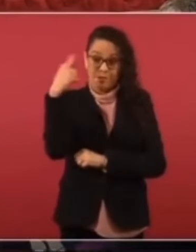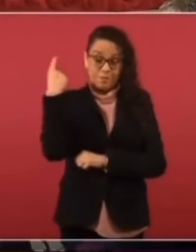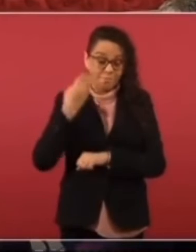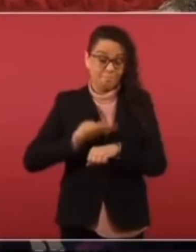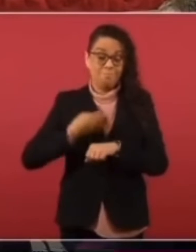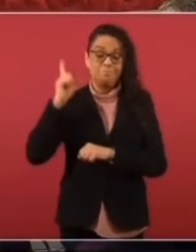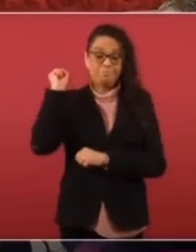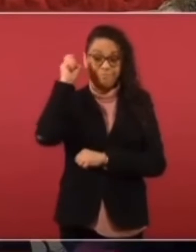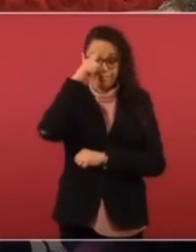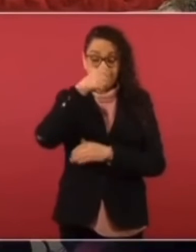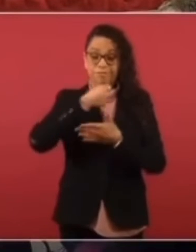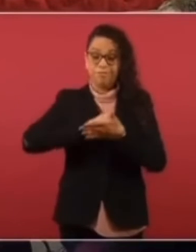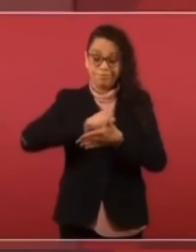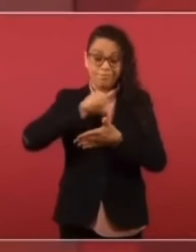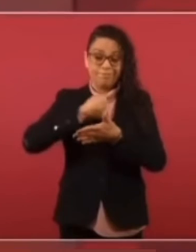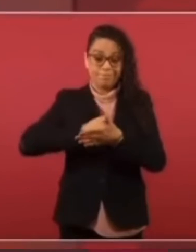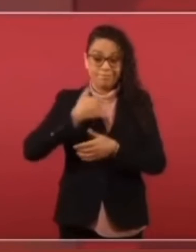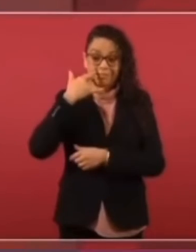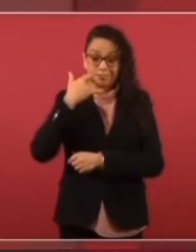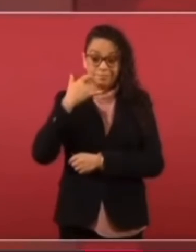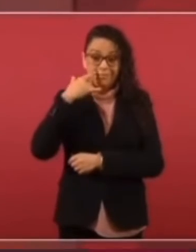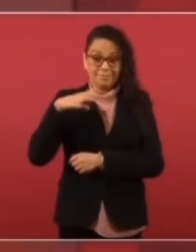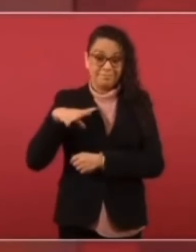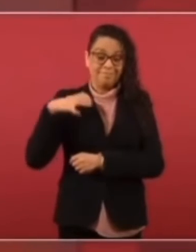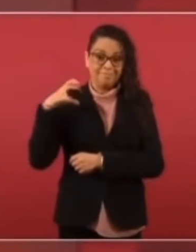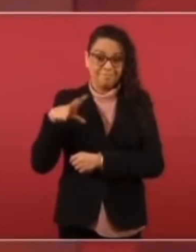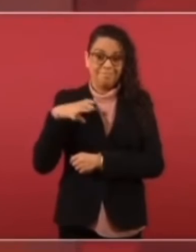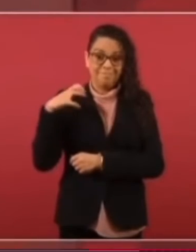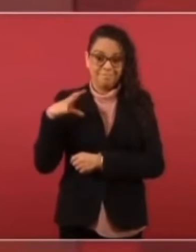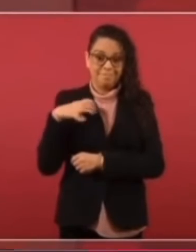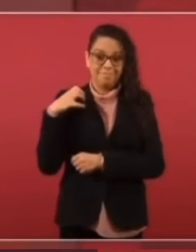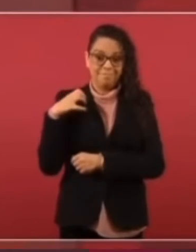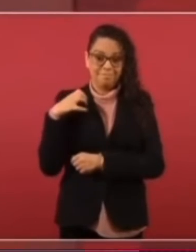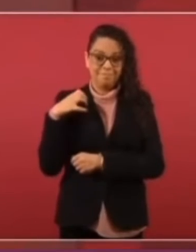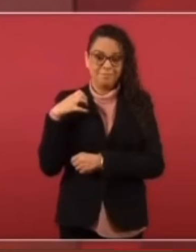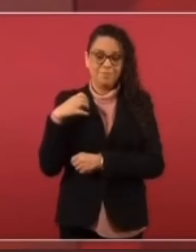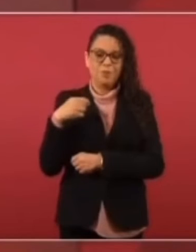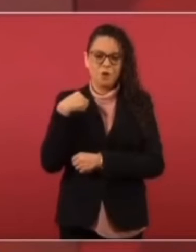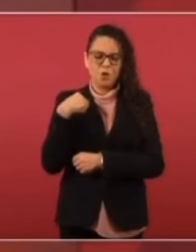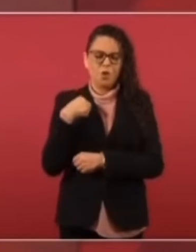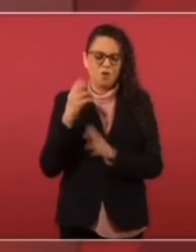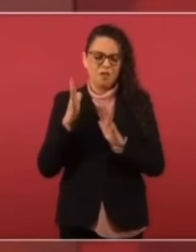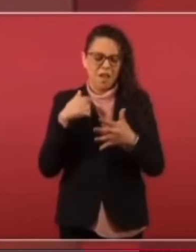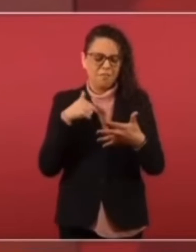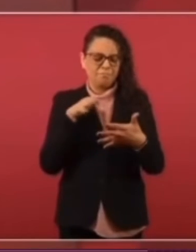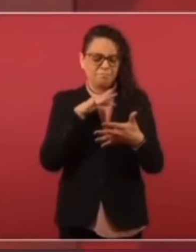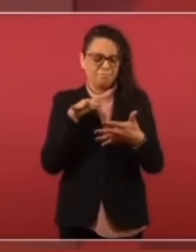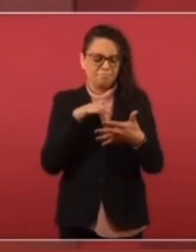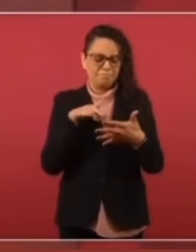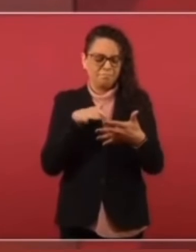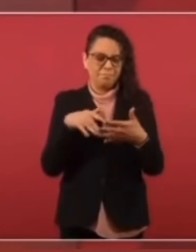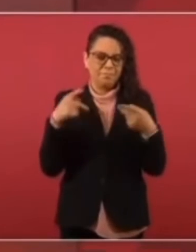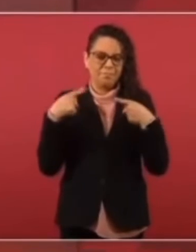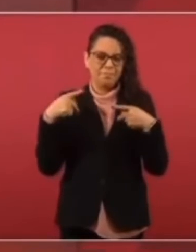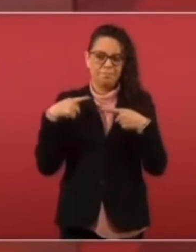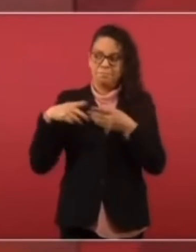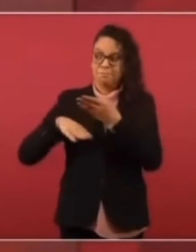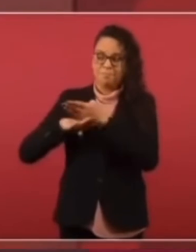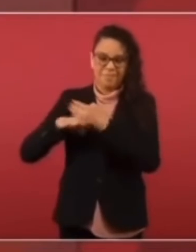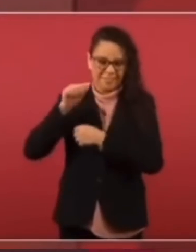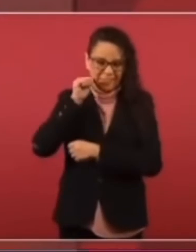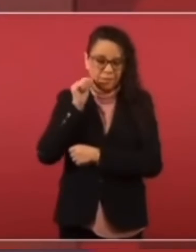Ahí he estado leyendo a nuestros adversarios que apuestan a que no vamos